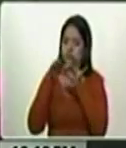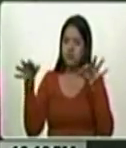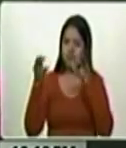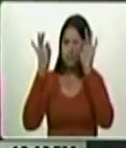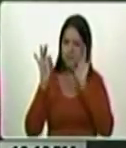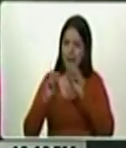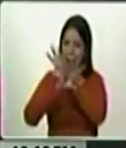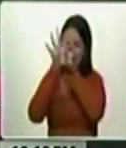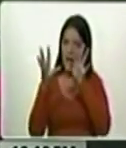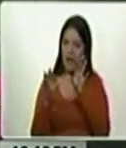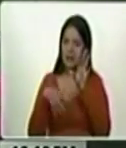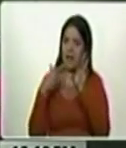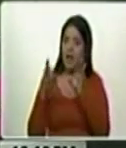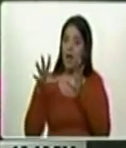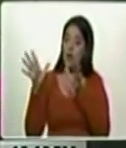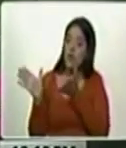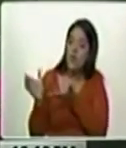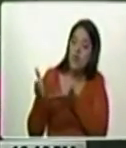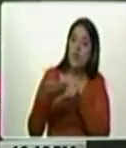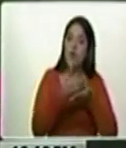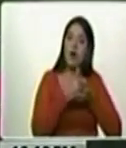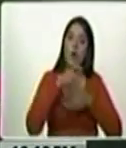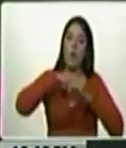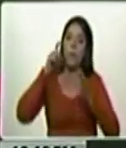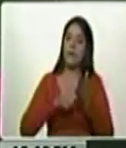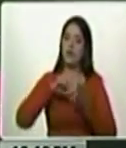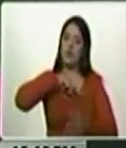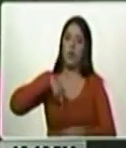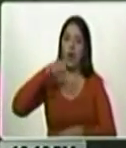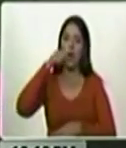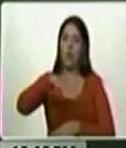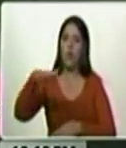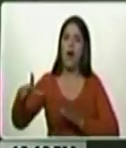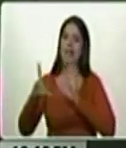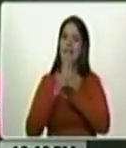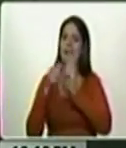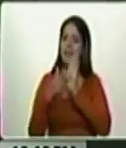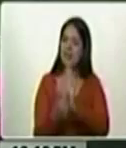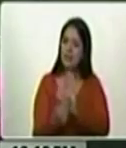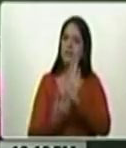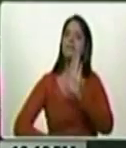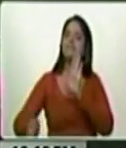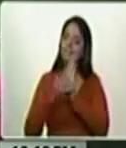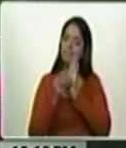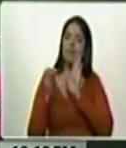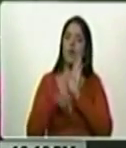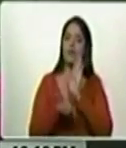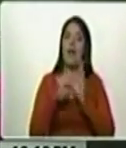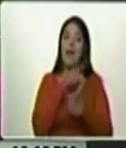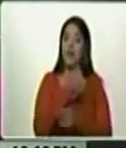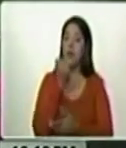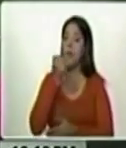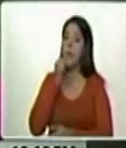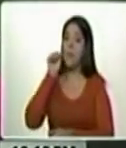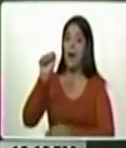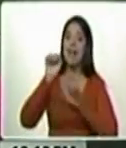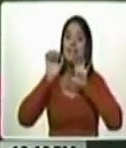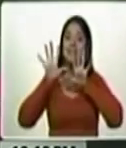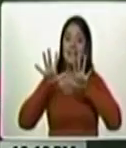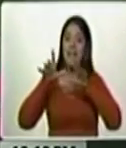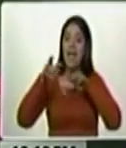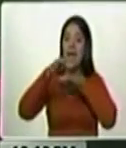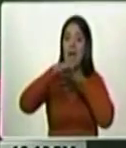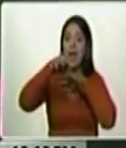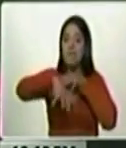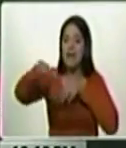anexar casi toda nuestra zona marítima. Ese decreto constituyó una reafirmación de su reclamo de 10 regiones de Guyana.